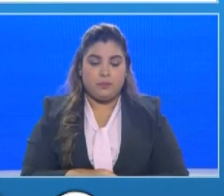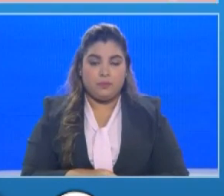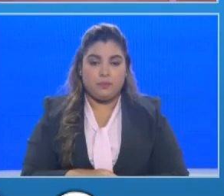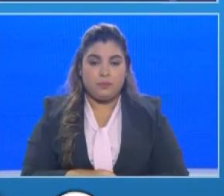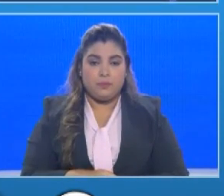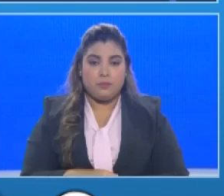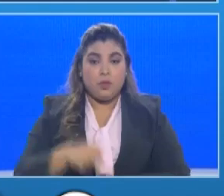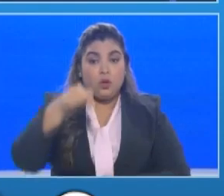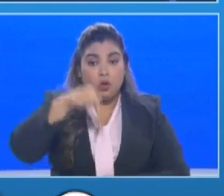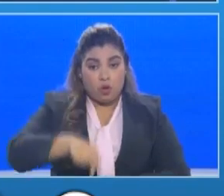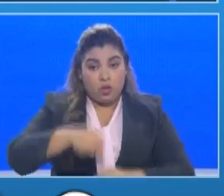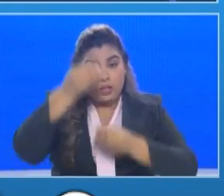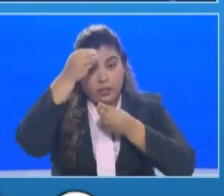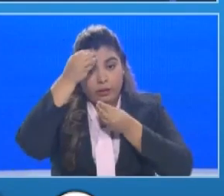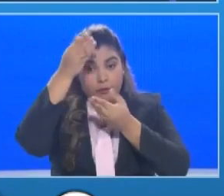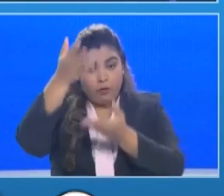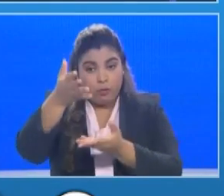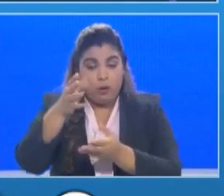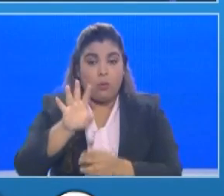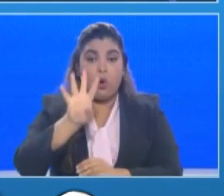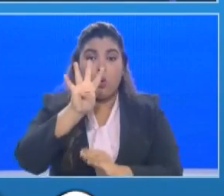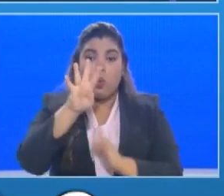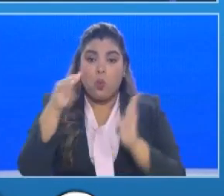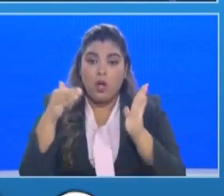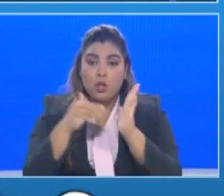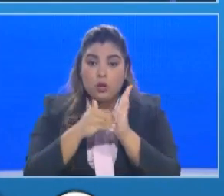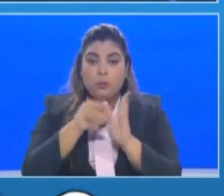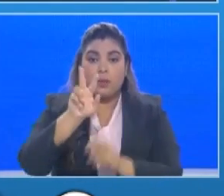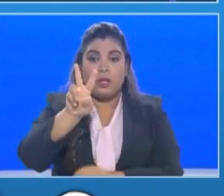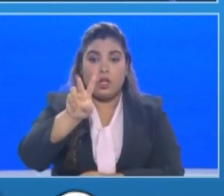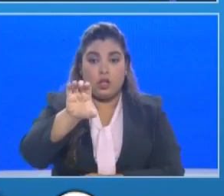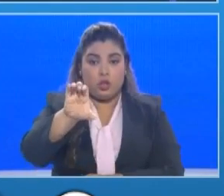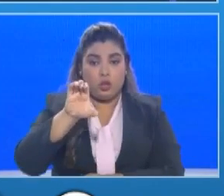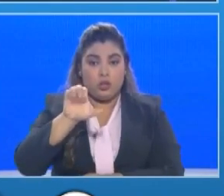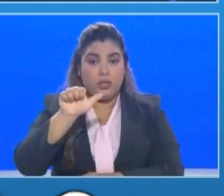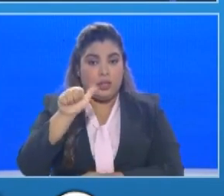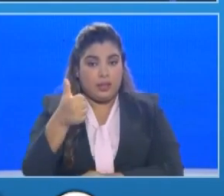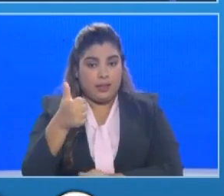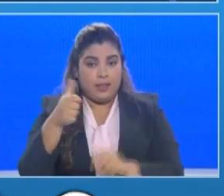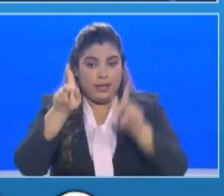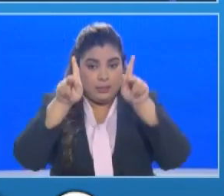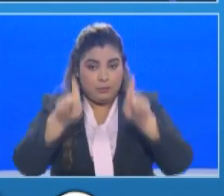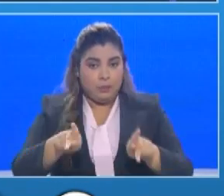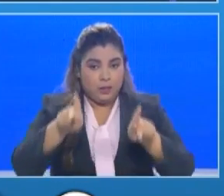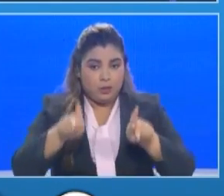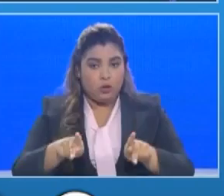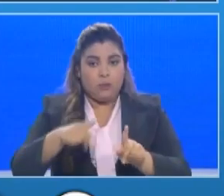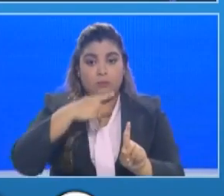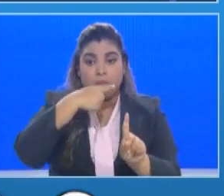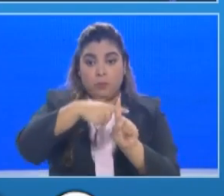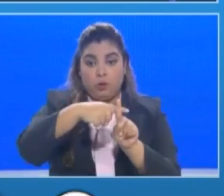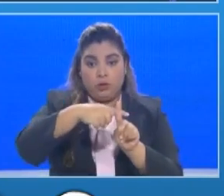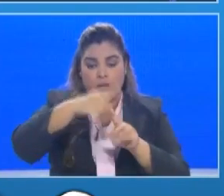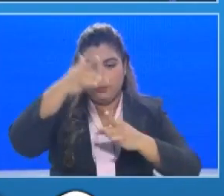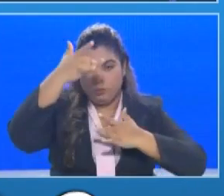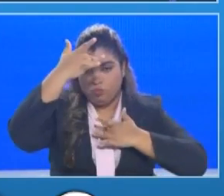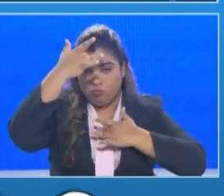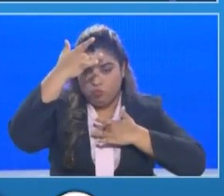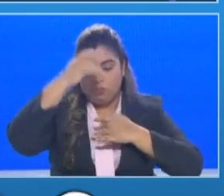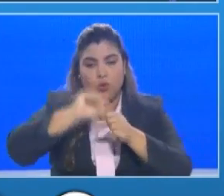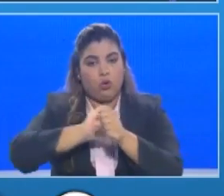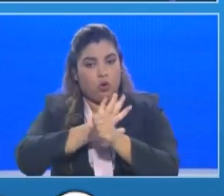reportamos un total acumulado de 4.210 personas afectadas por COVID y